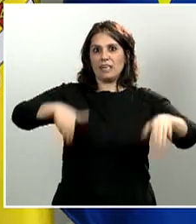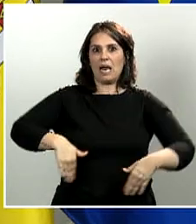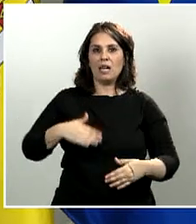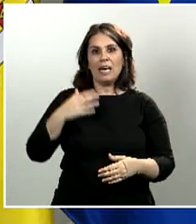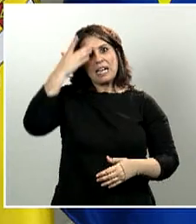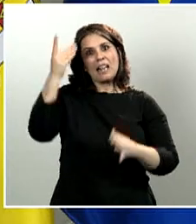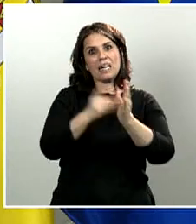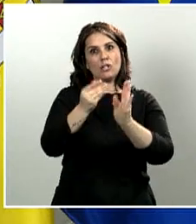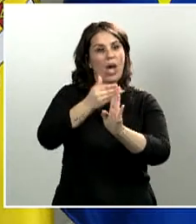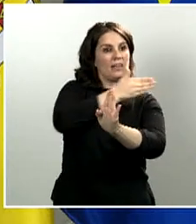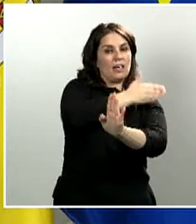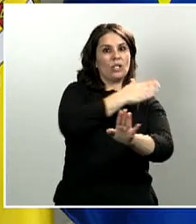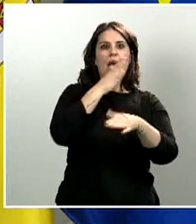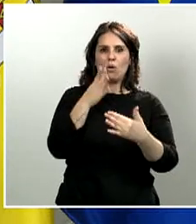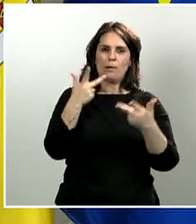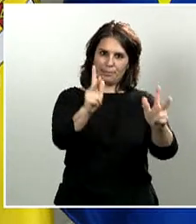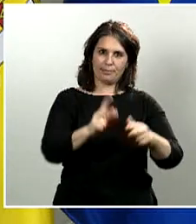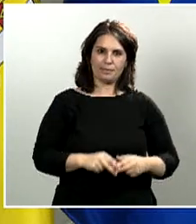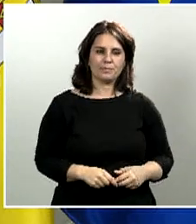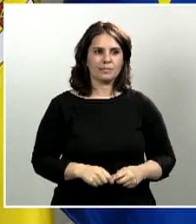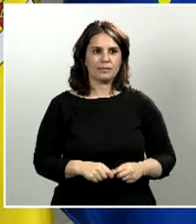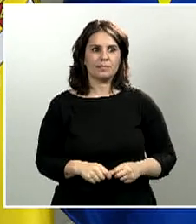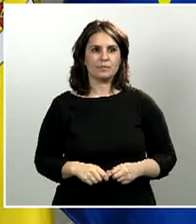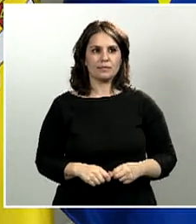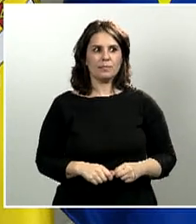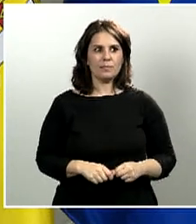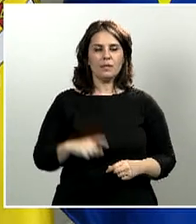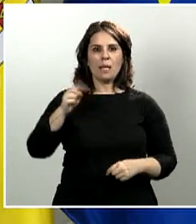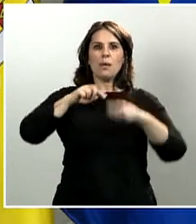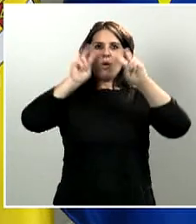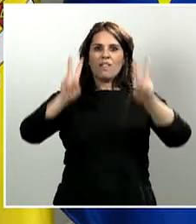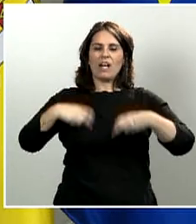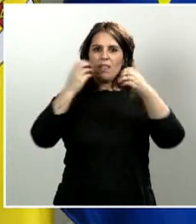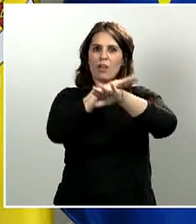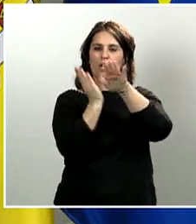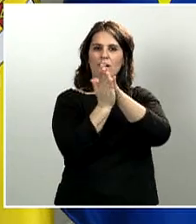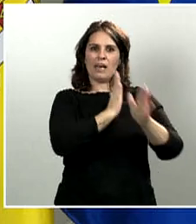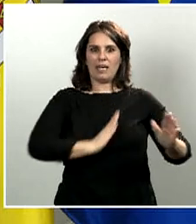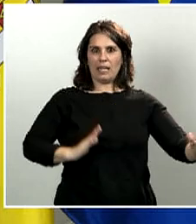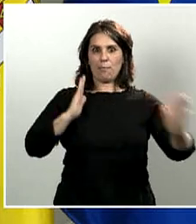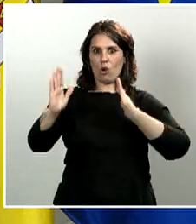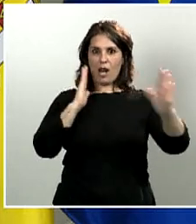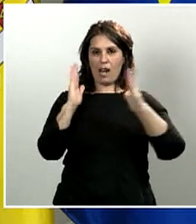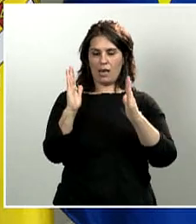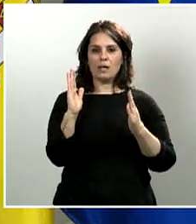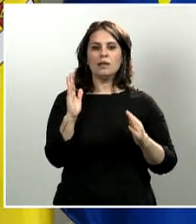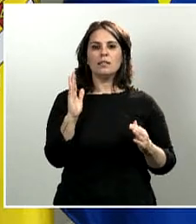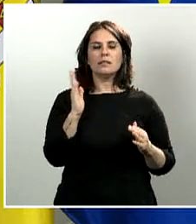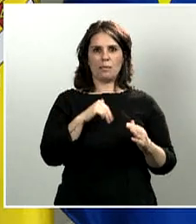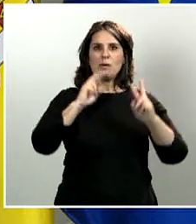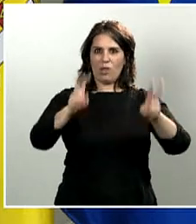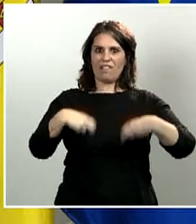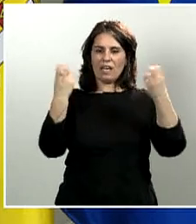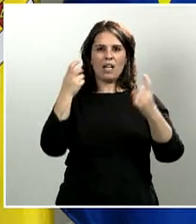anteriores. Se modifica también la regulación de los expedientes de regulación temporal de empleo por causa mayor para cubrir los